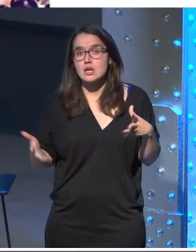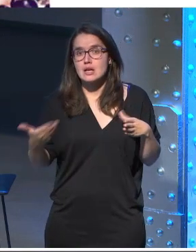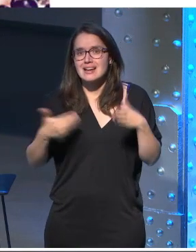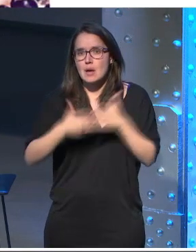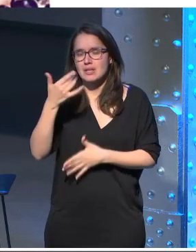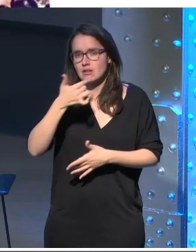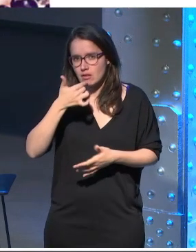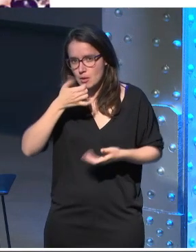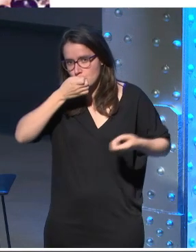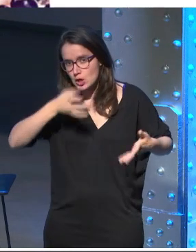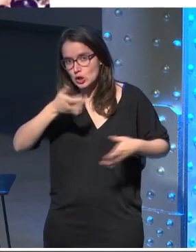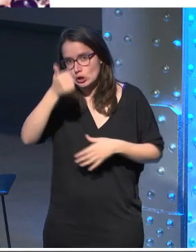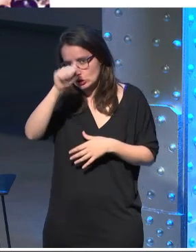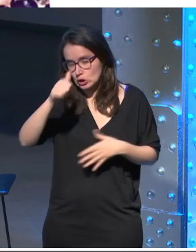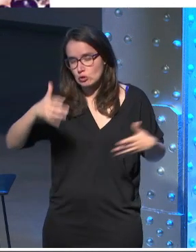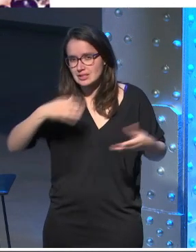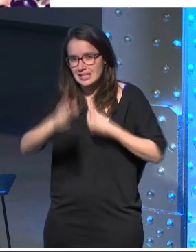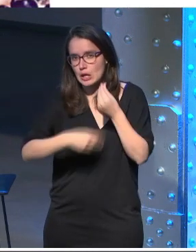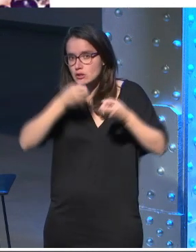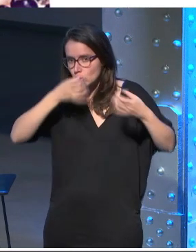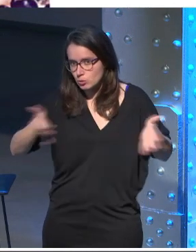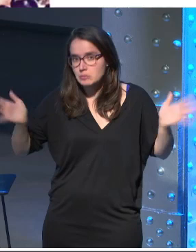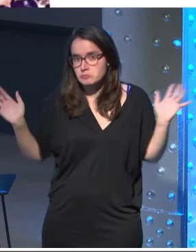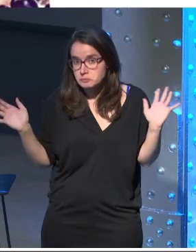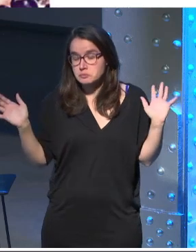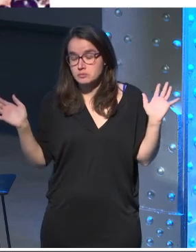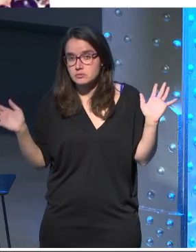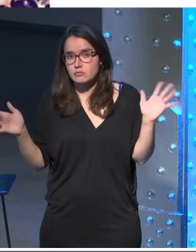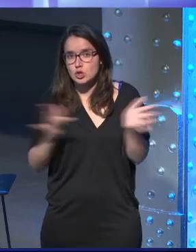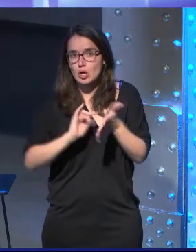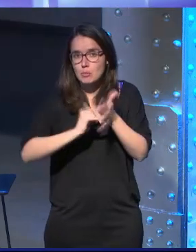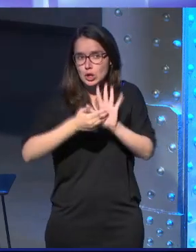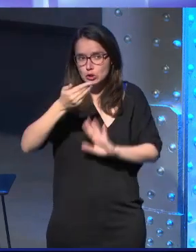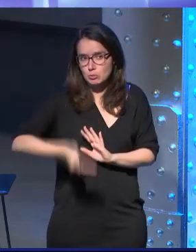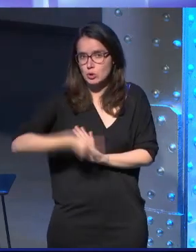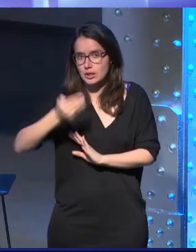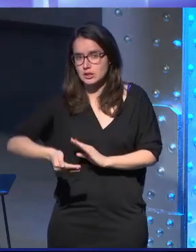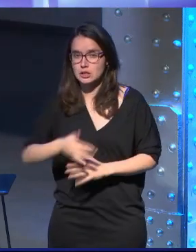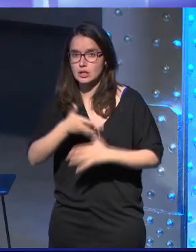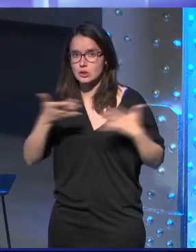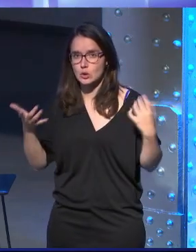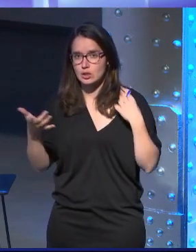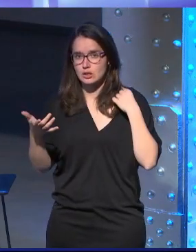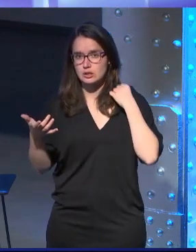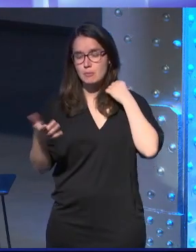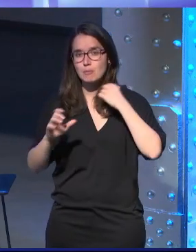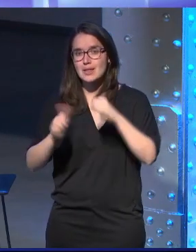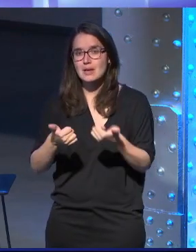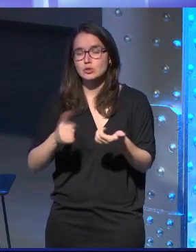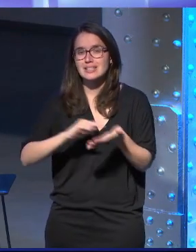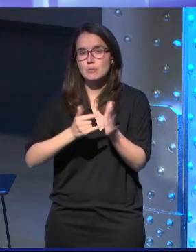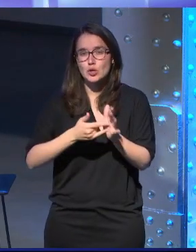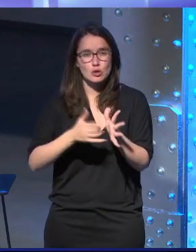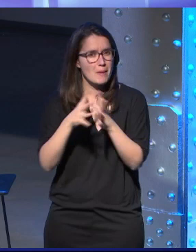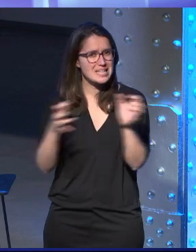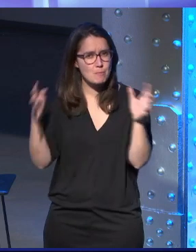decía bueno estos chicos están haciéndolo bien y tienen proyectos relevantes entonces nos embarcamos en el que fue el proyecto